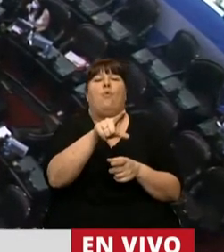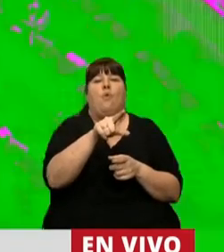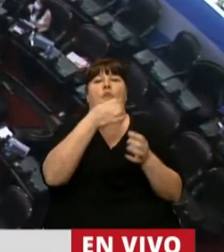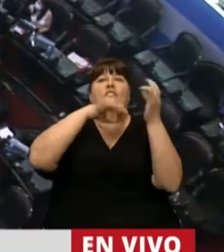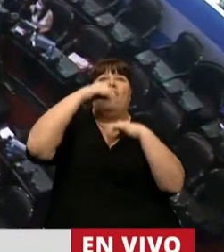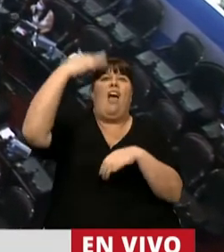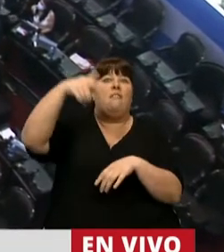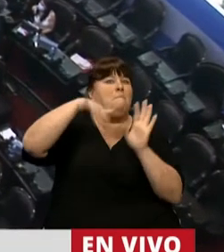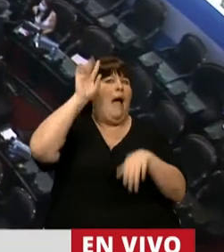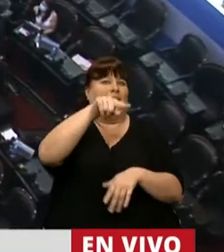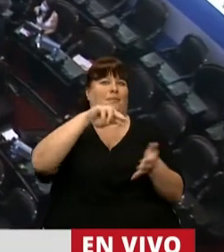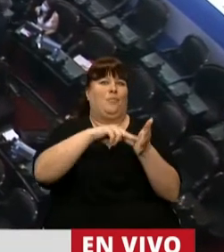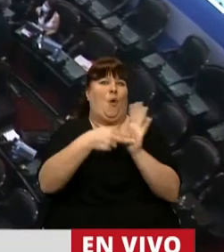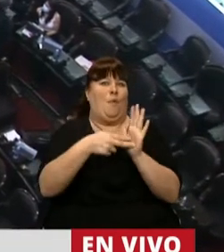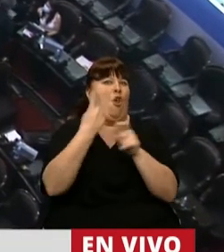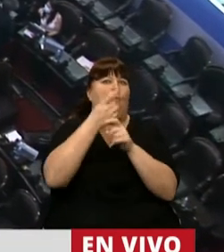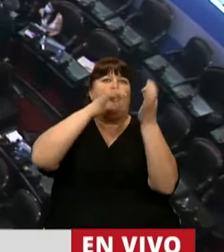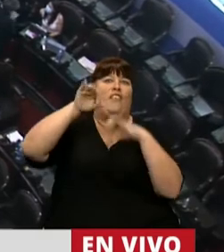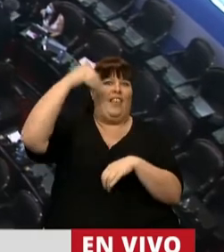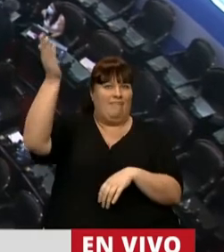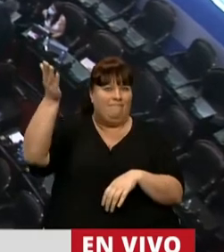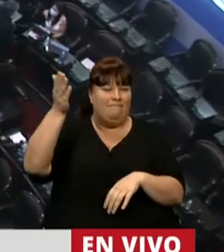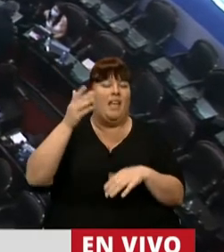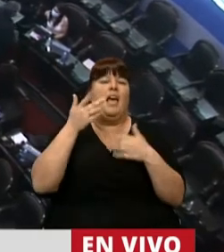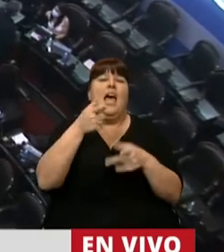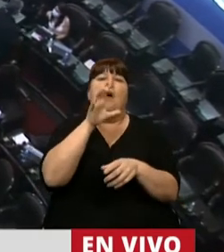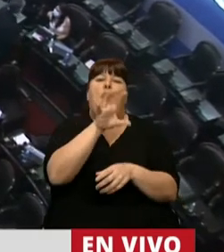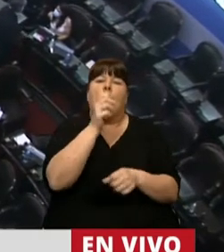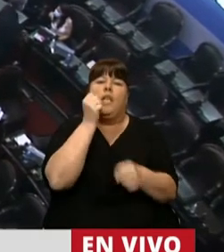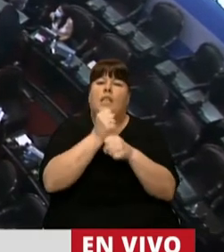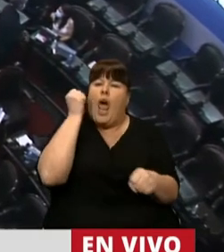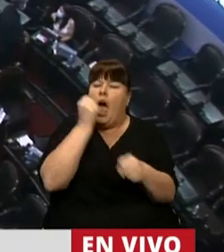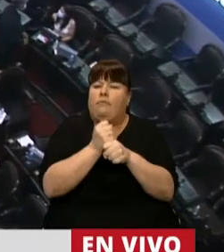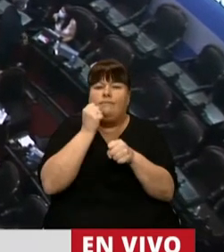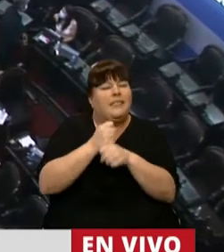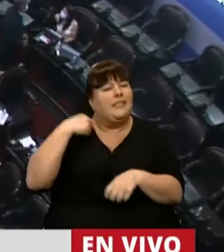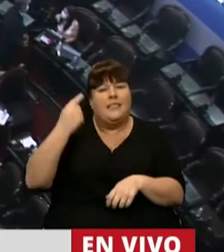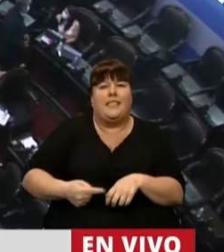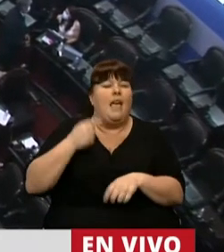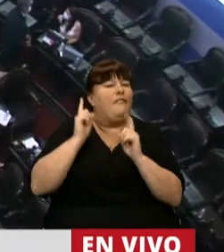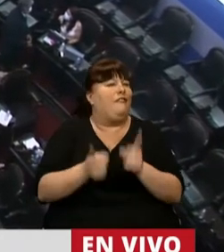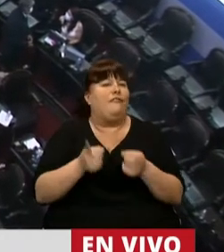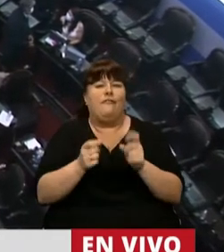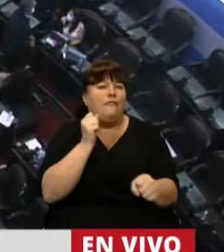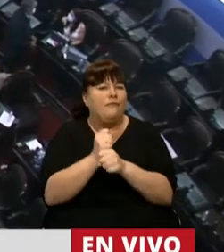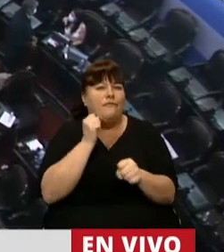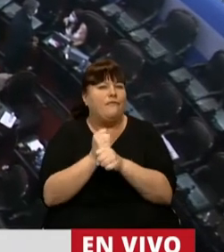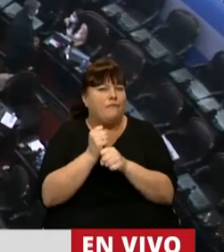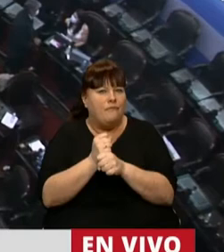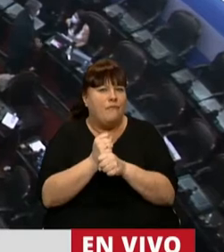exportador. La provincia trabaja permanentemente y sostenidamente